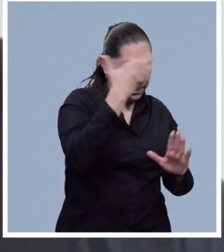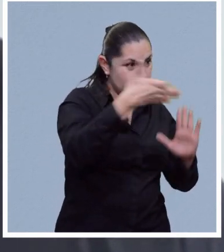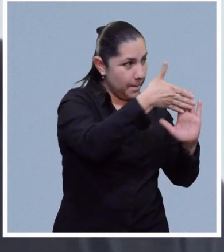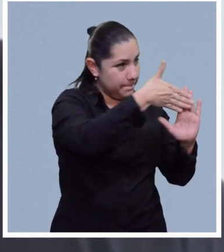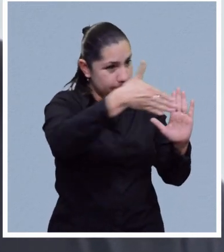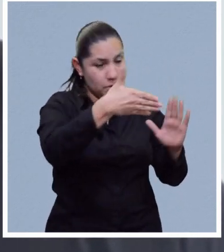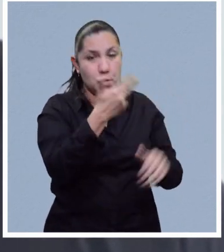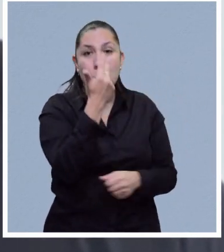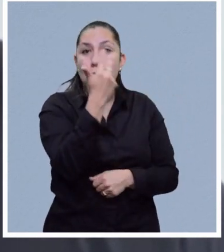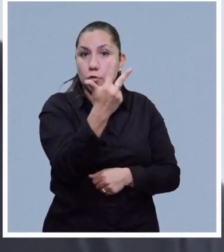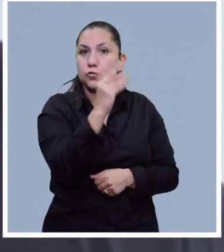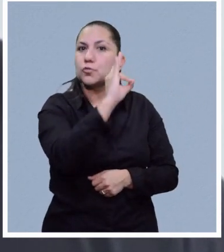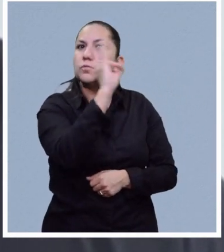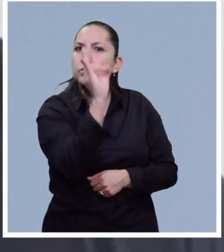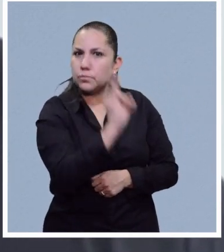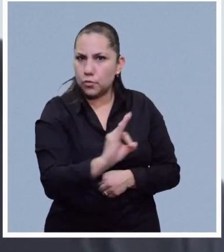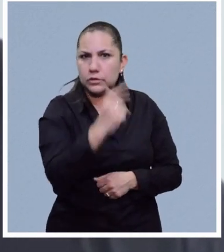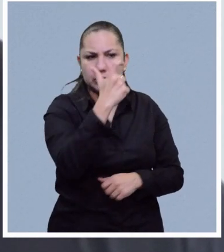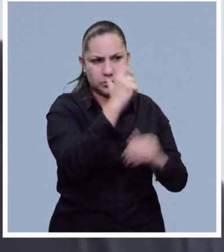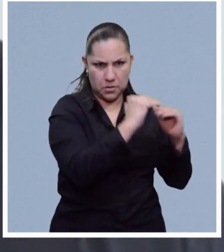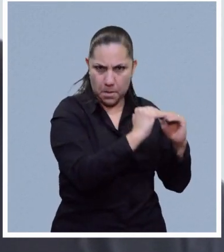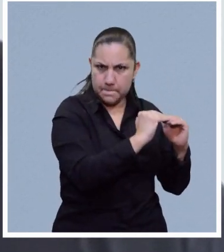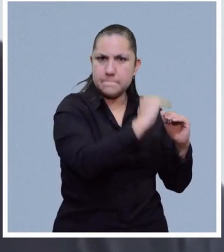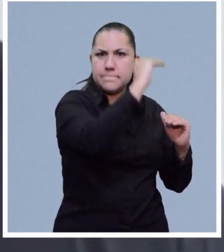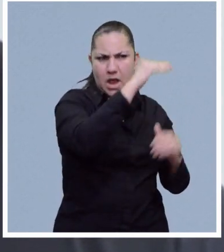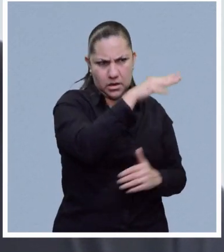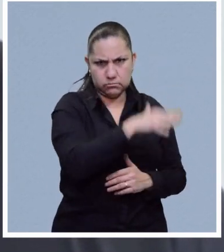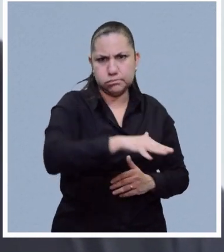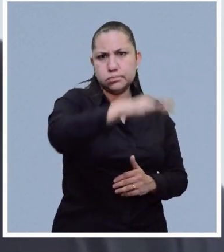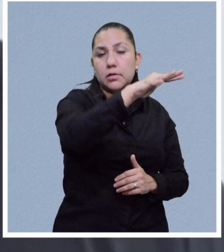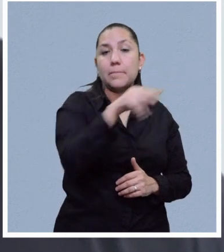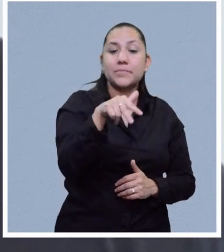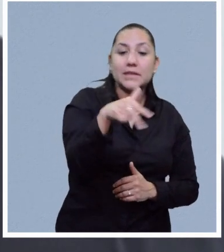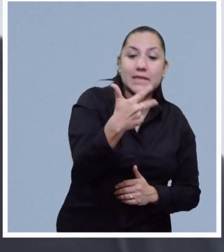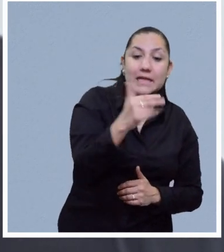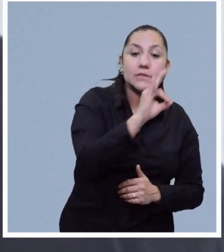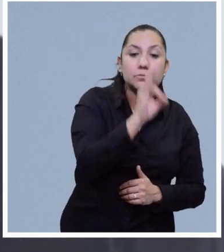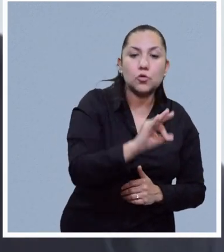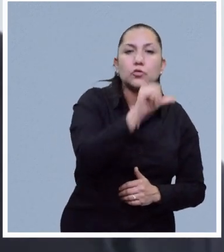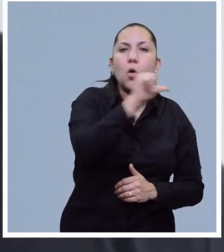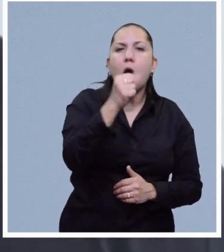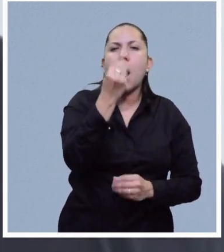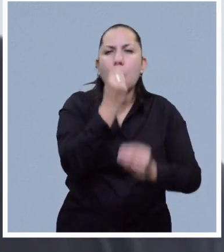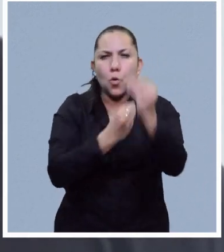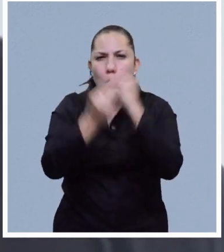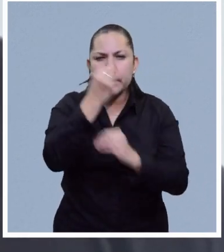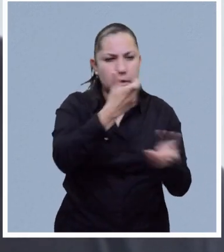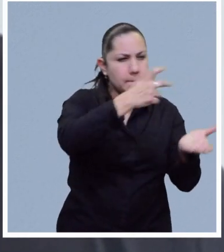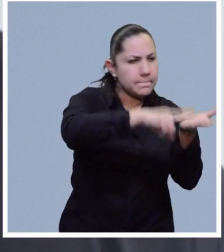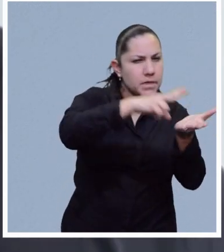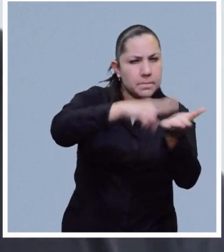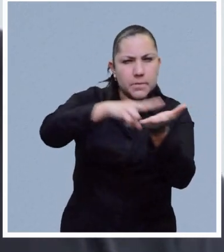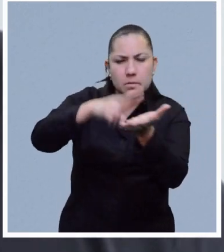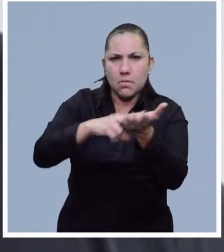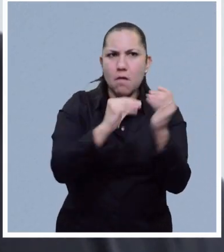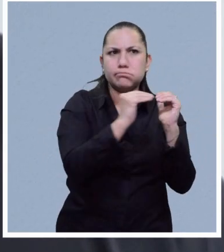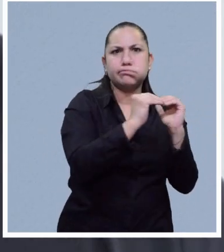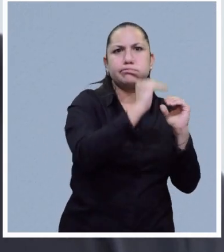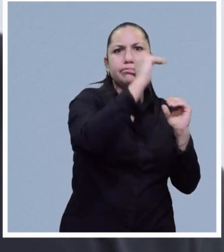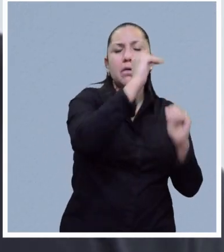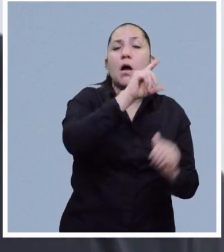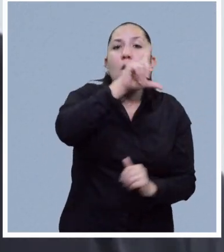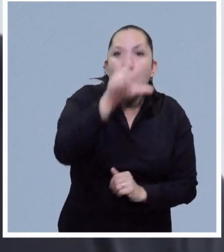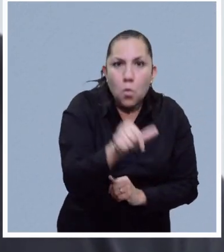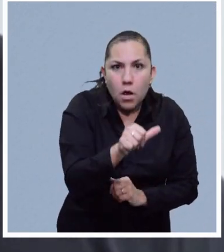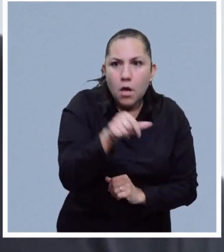del 8% casi general y de más del 13% en inflación alimentaria, cuando ahora nos